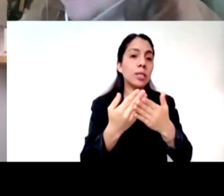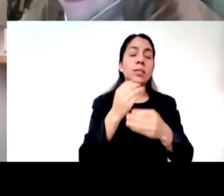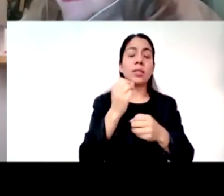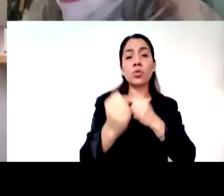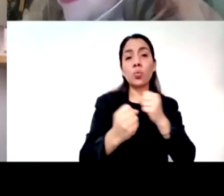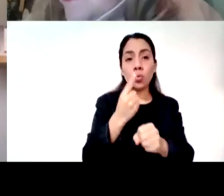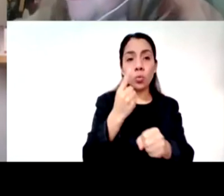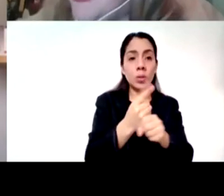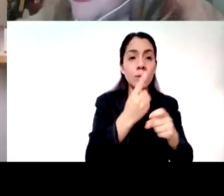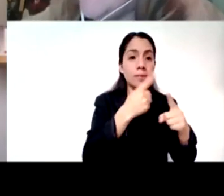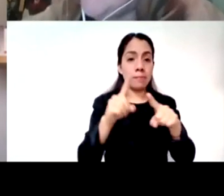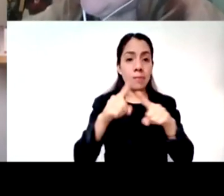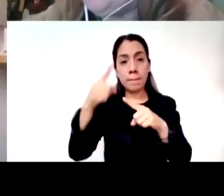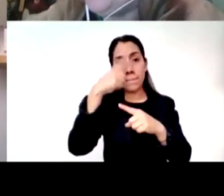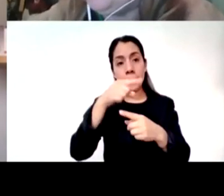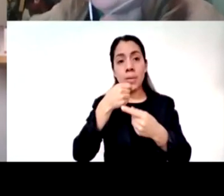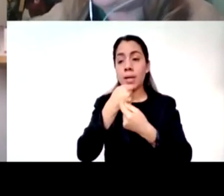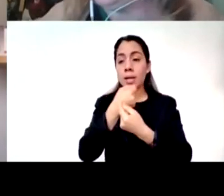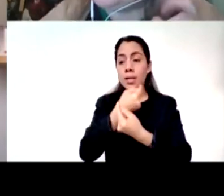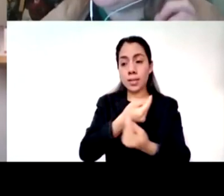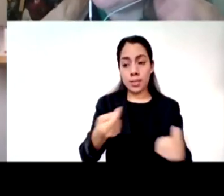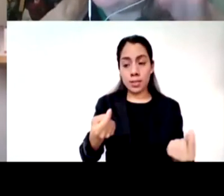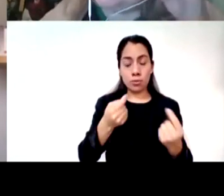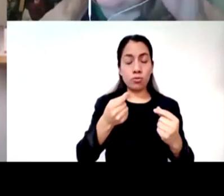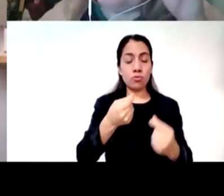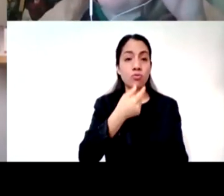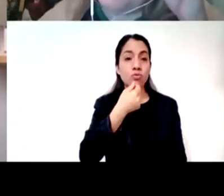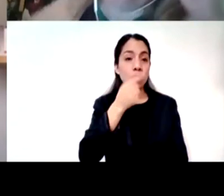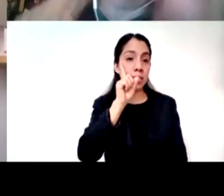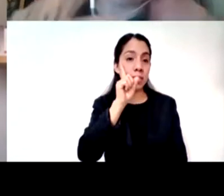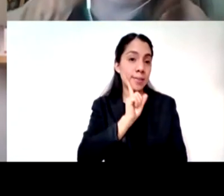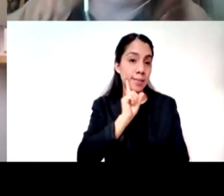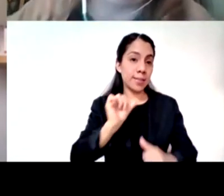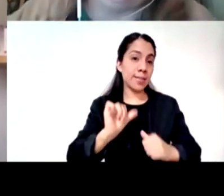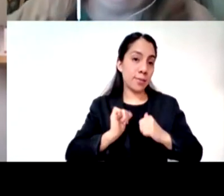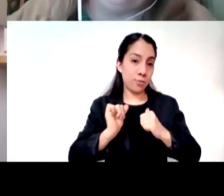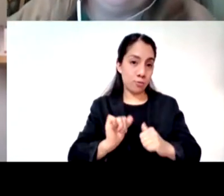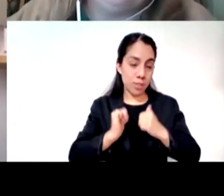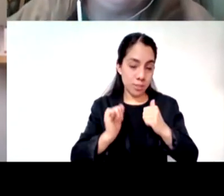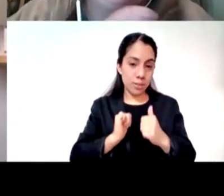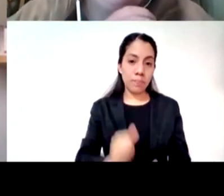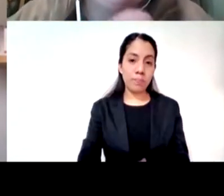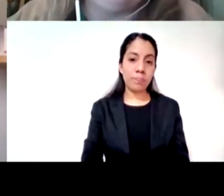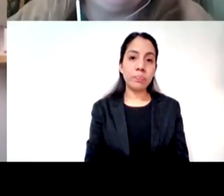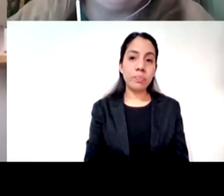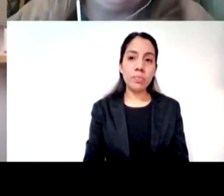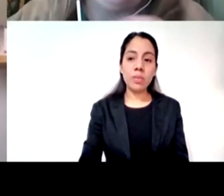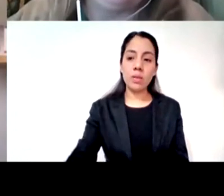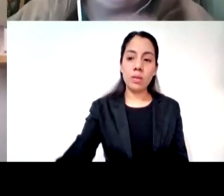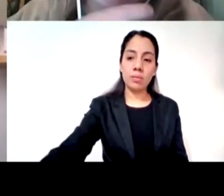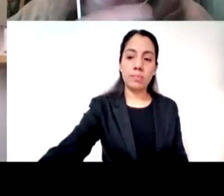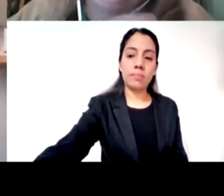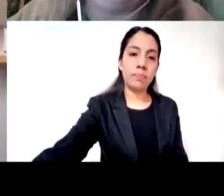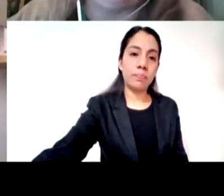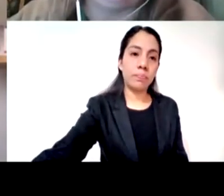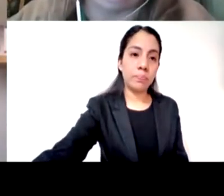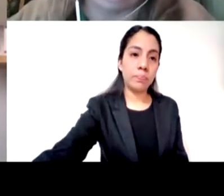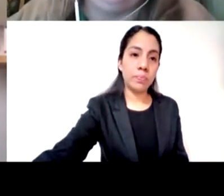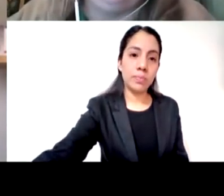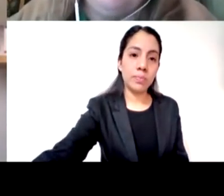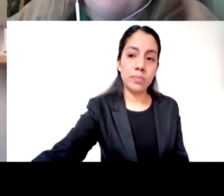como la educación eso por un lado quisiera también resaltar otro aspecto que me está